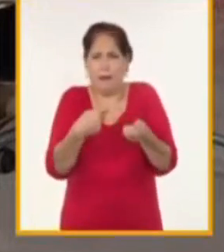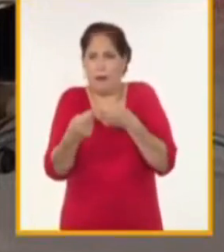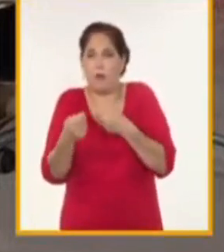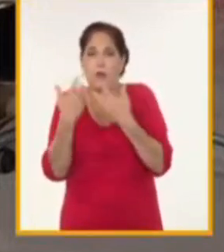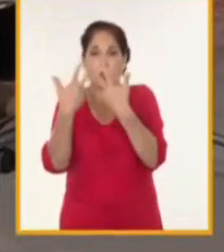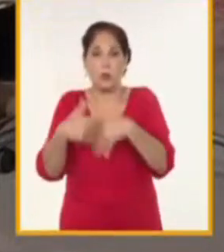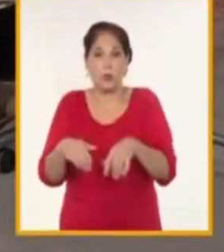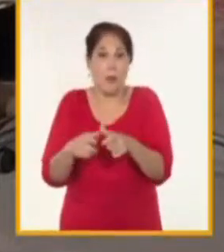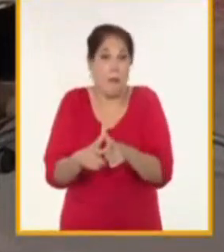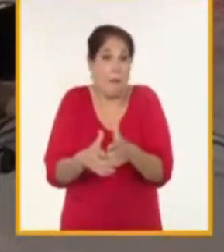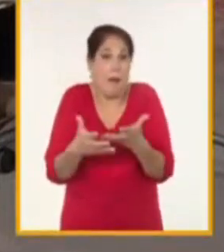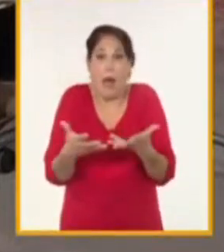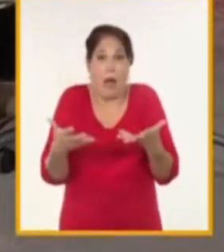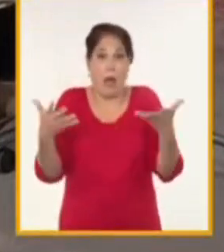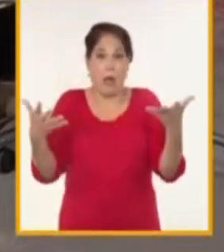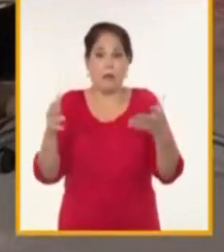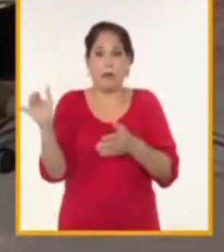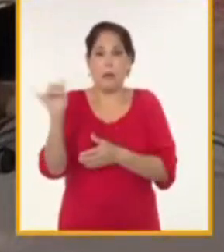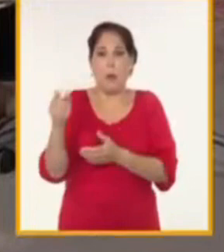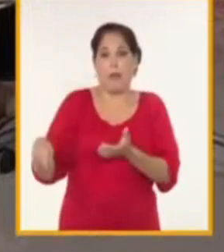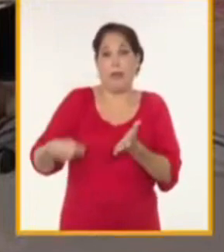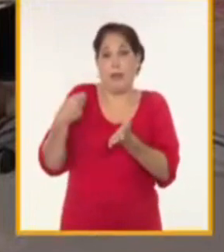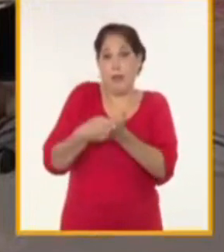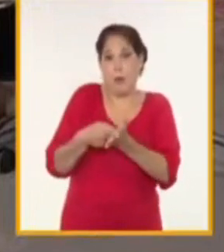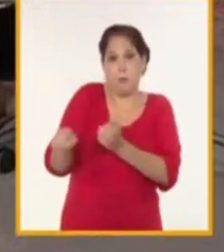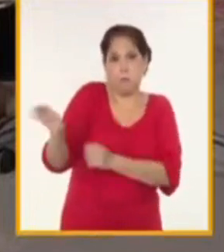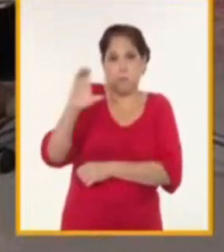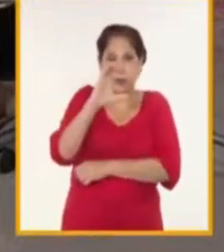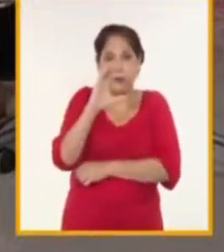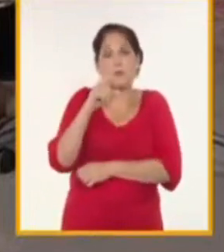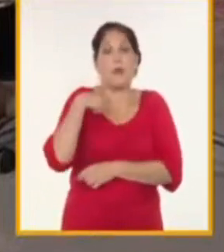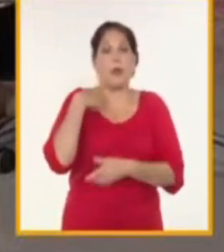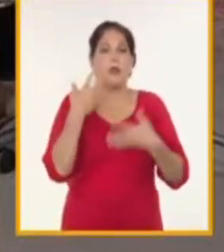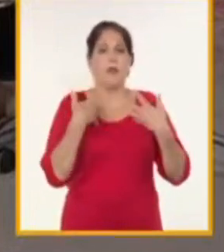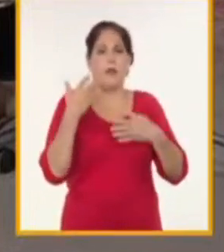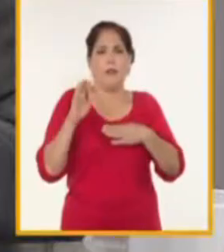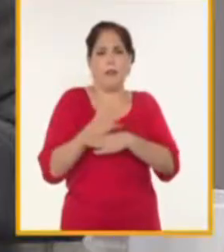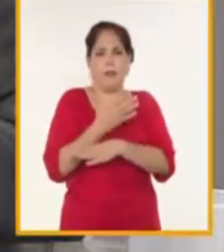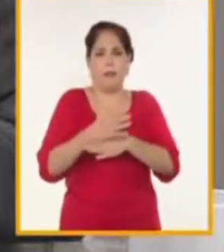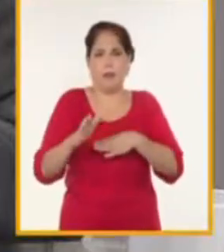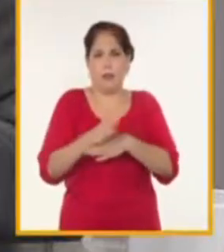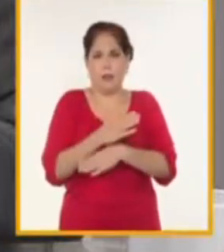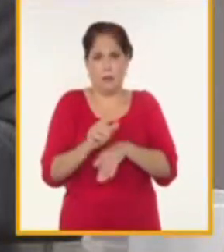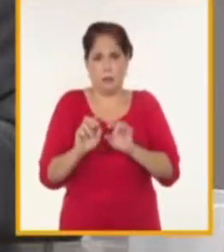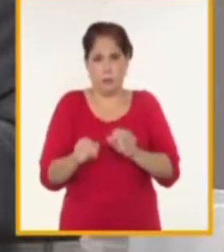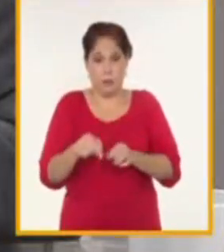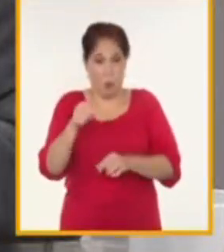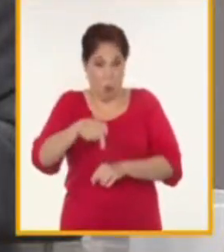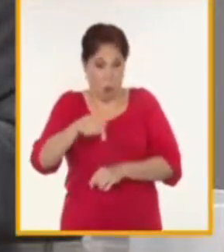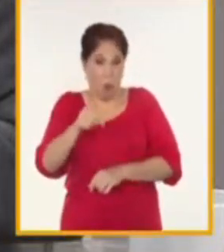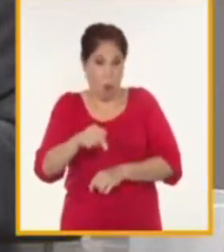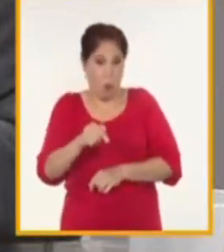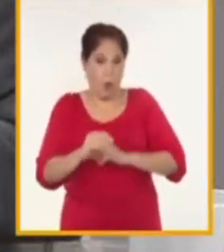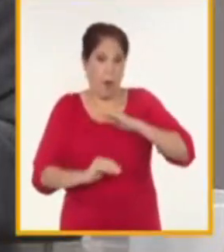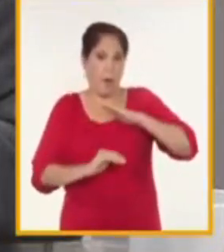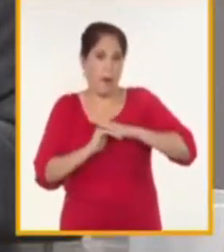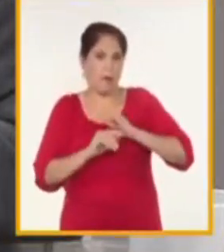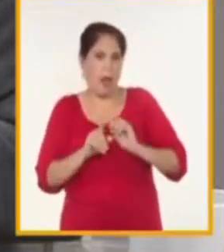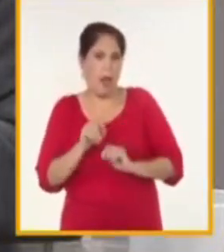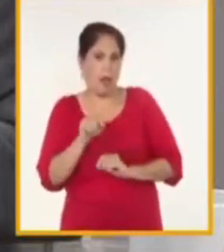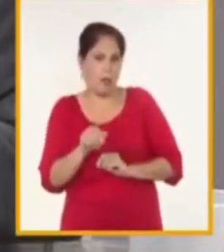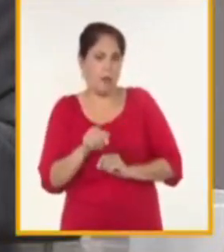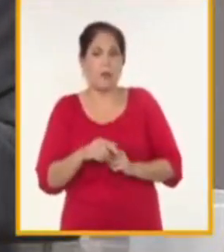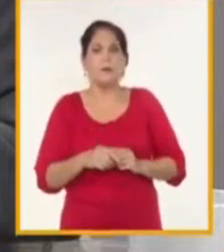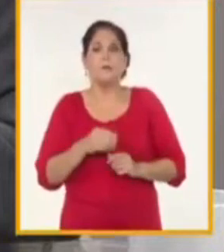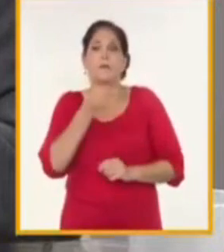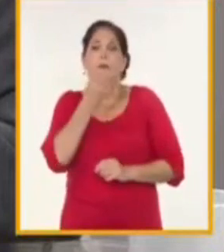industriales como su capital y las actividades que he desarrollado. Hay hoy capacidades instaladas que nos van